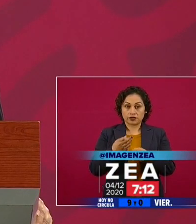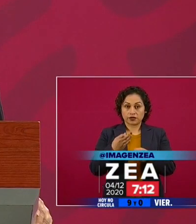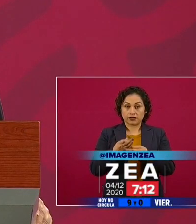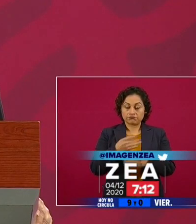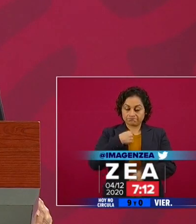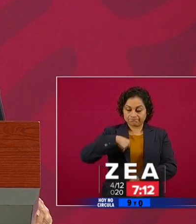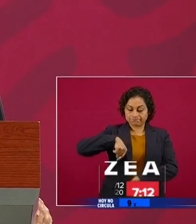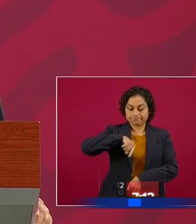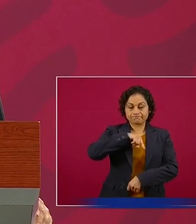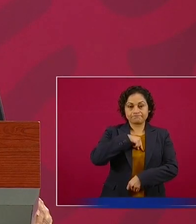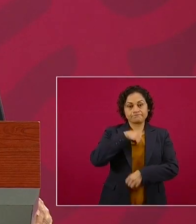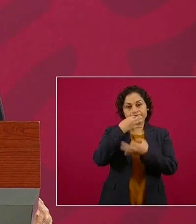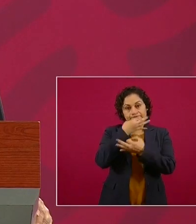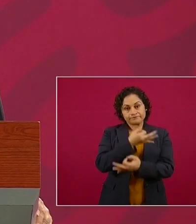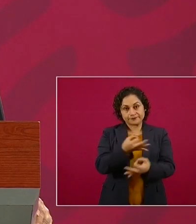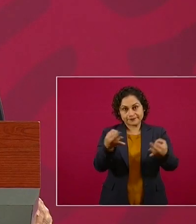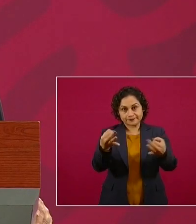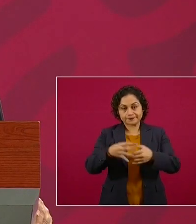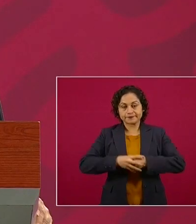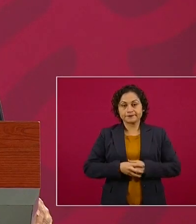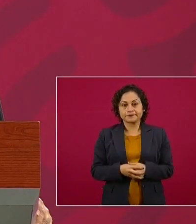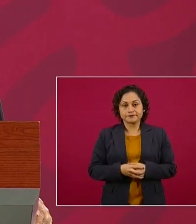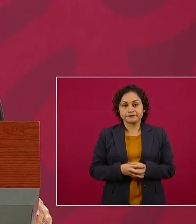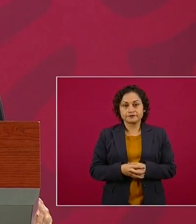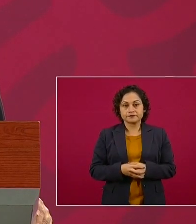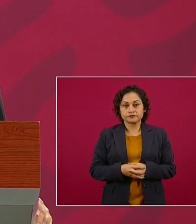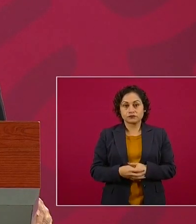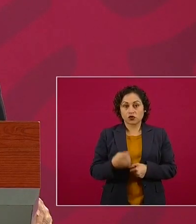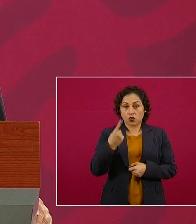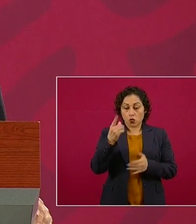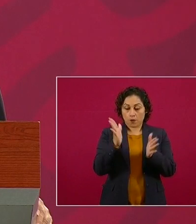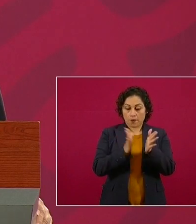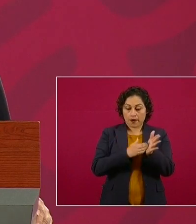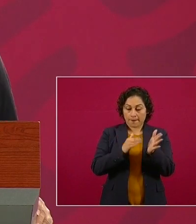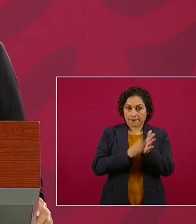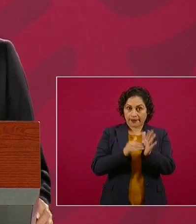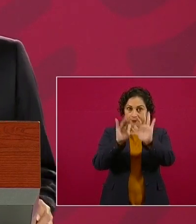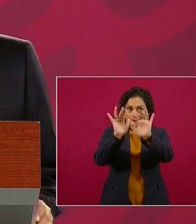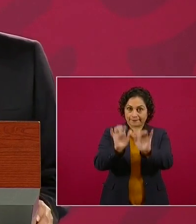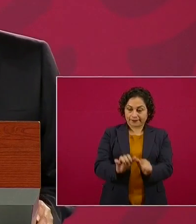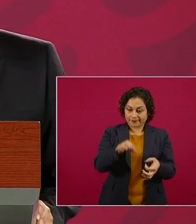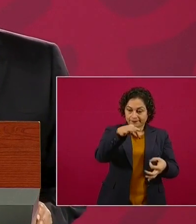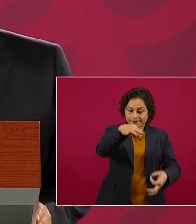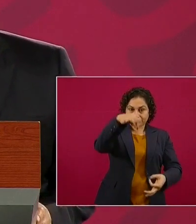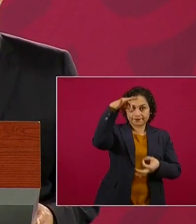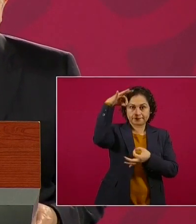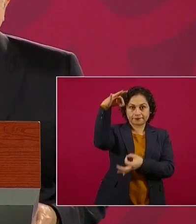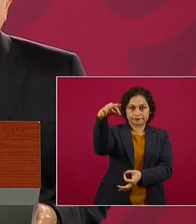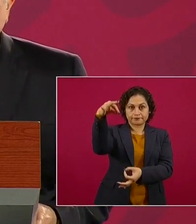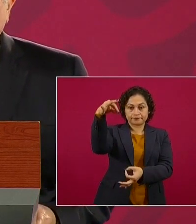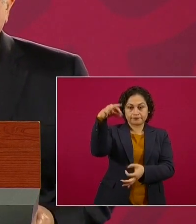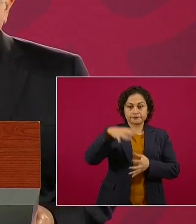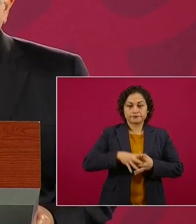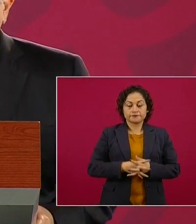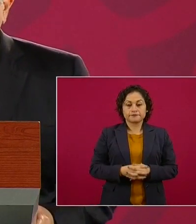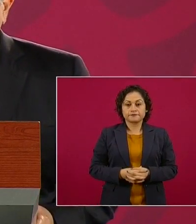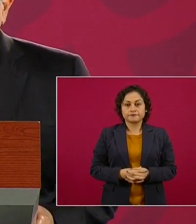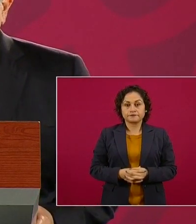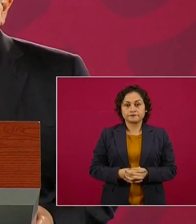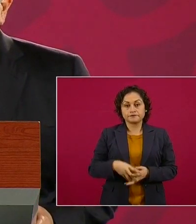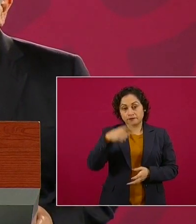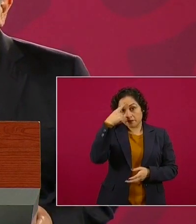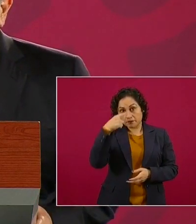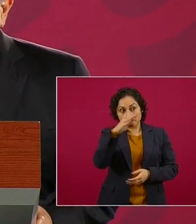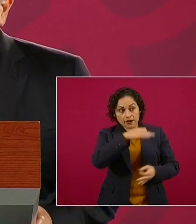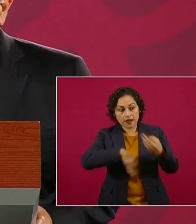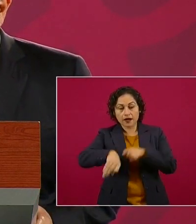un documento, un escrito a todos los ciudadanos,